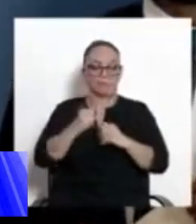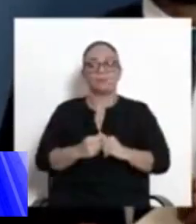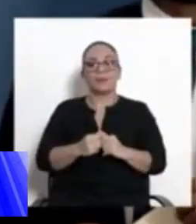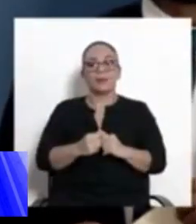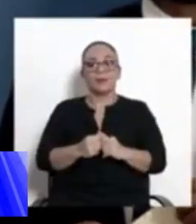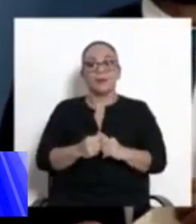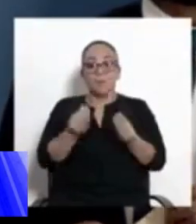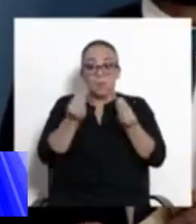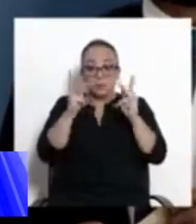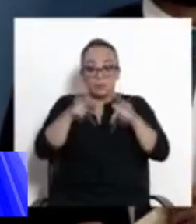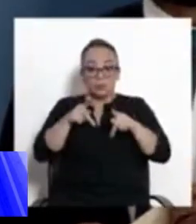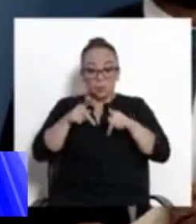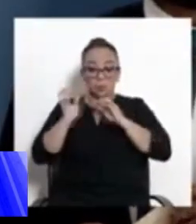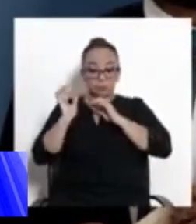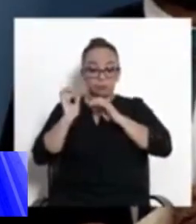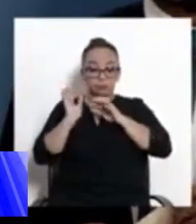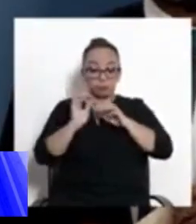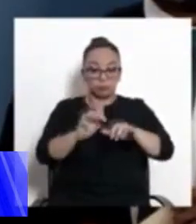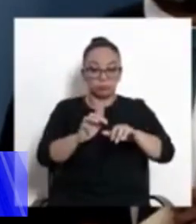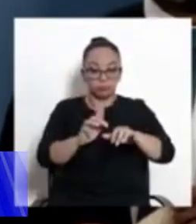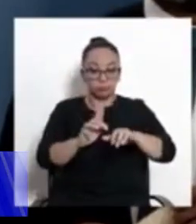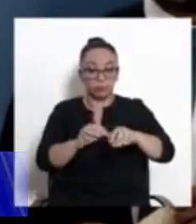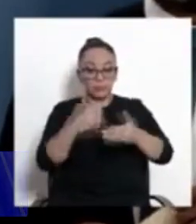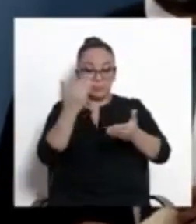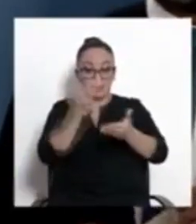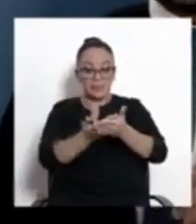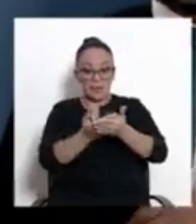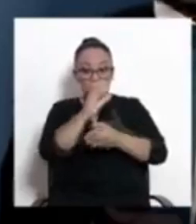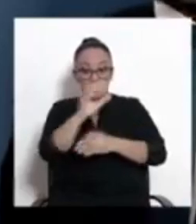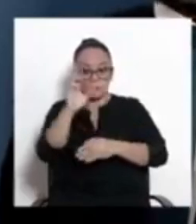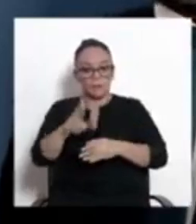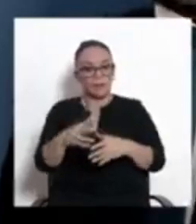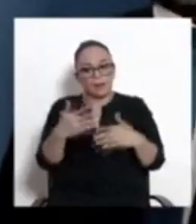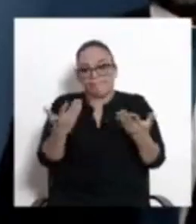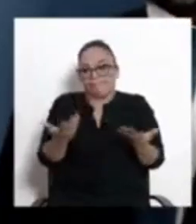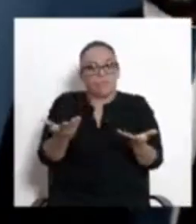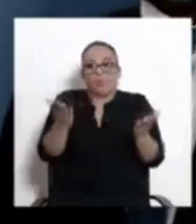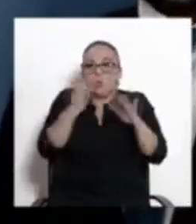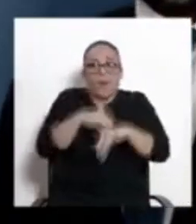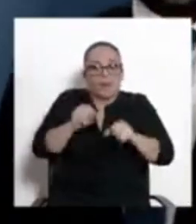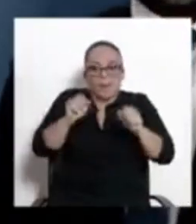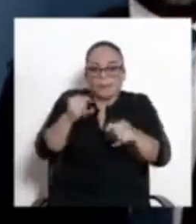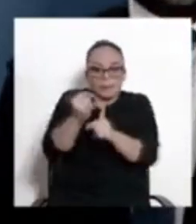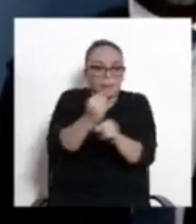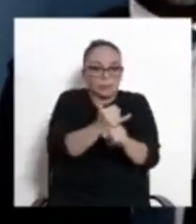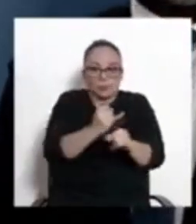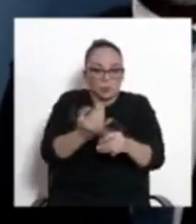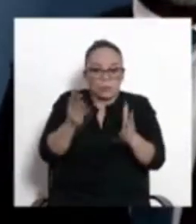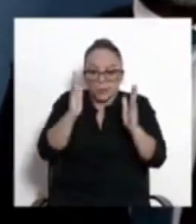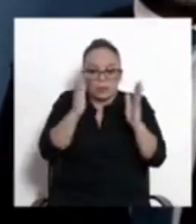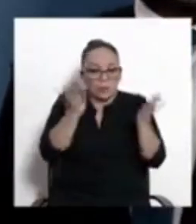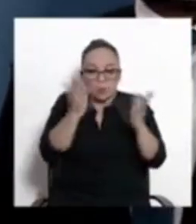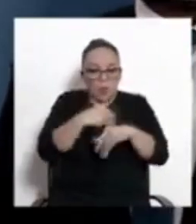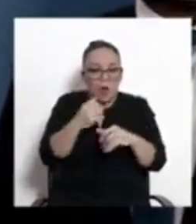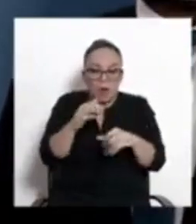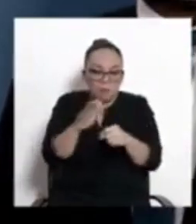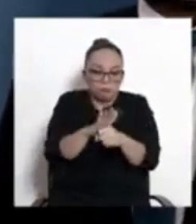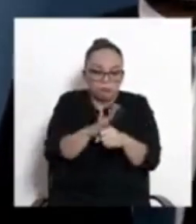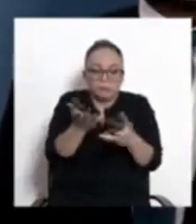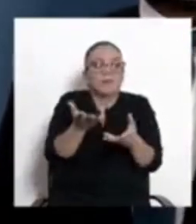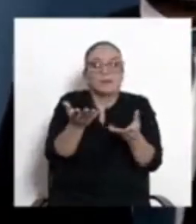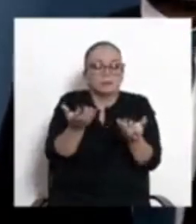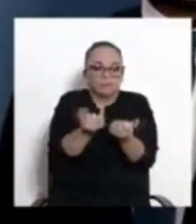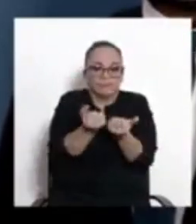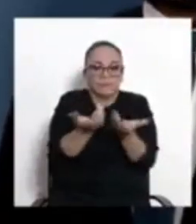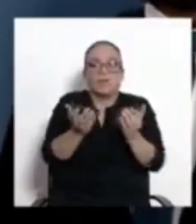personas que llegan sobrepasa la capacidad institucional para atenderlas. O sea, no hay una comunidad. Piensen ustedes que estamos